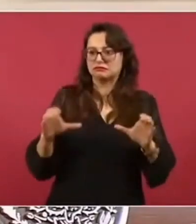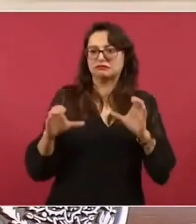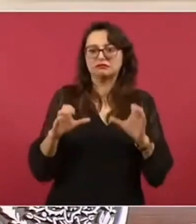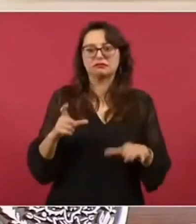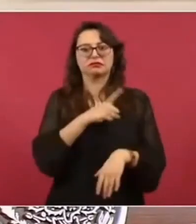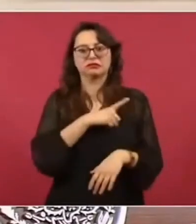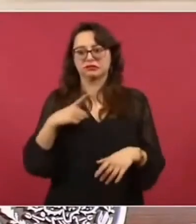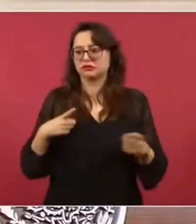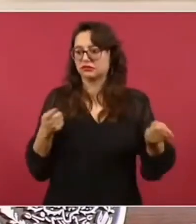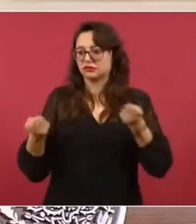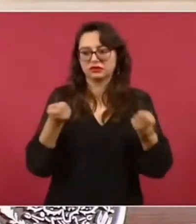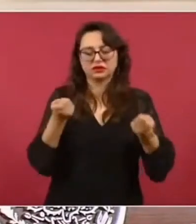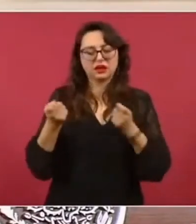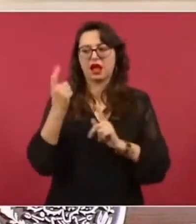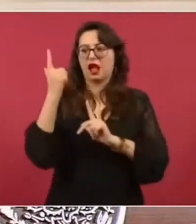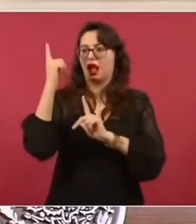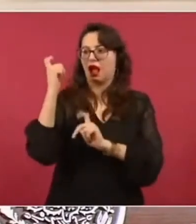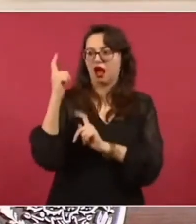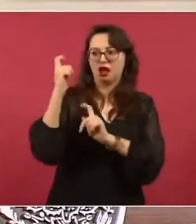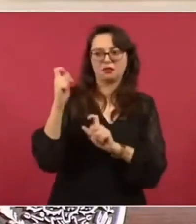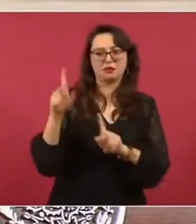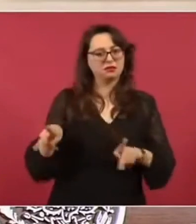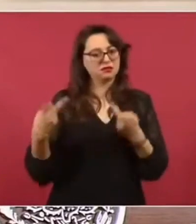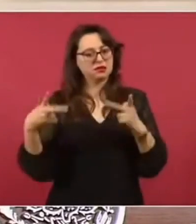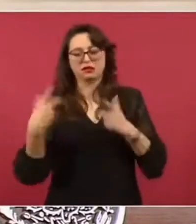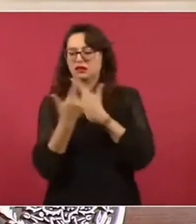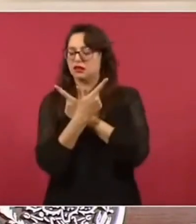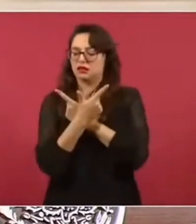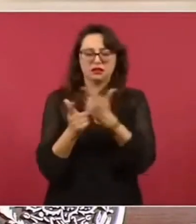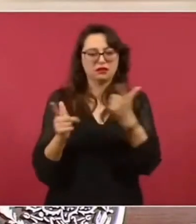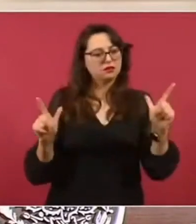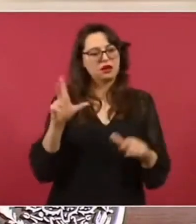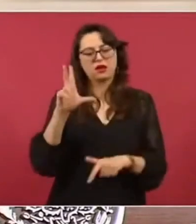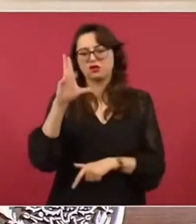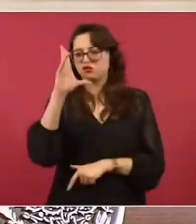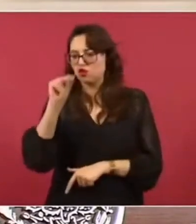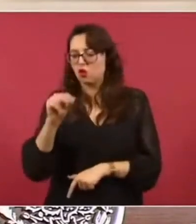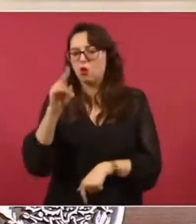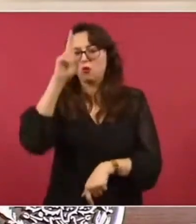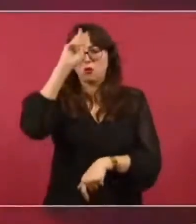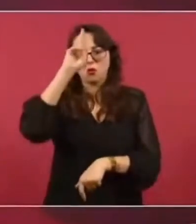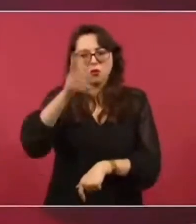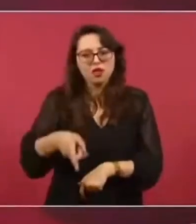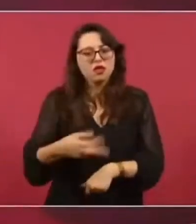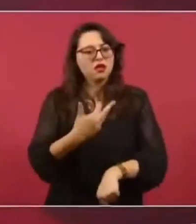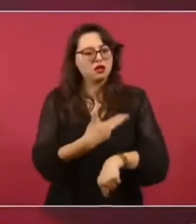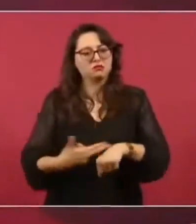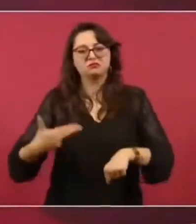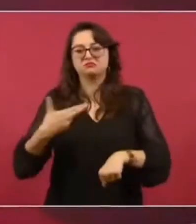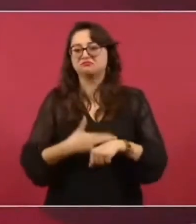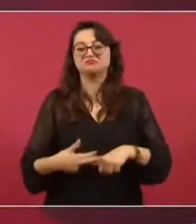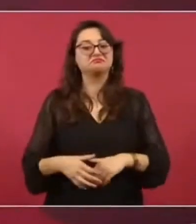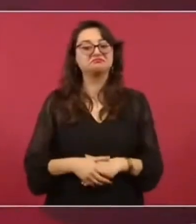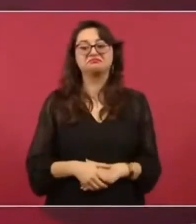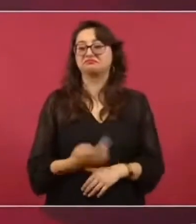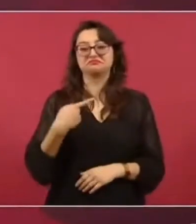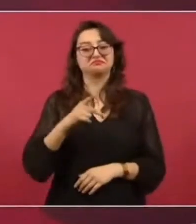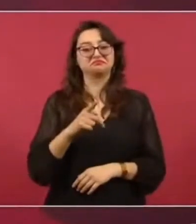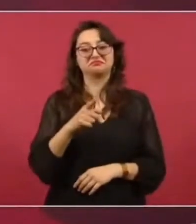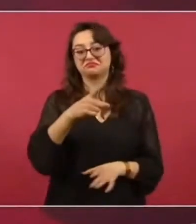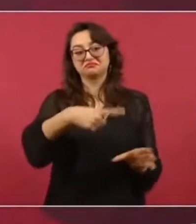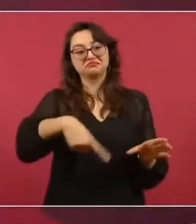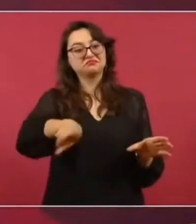señores, no sé exactamente si este senador, pero de ese estilo,